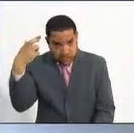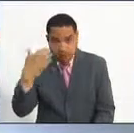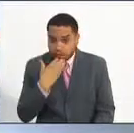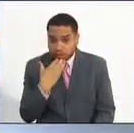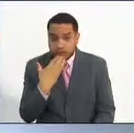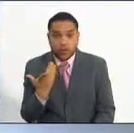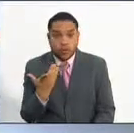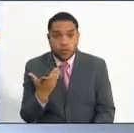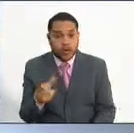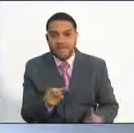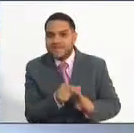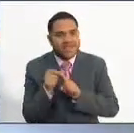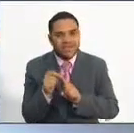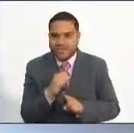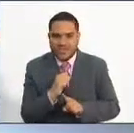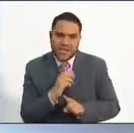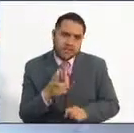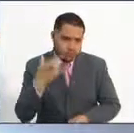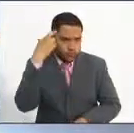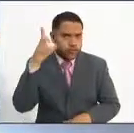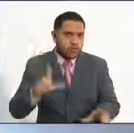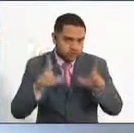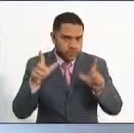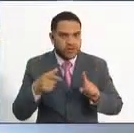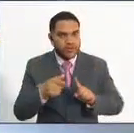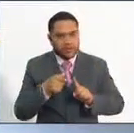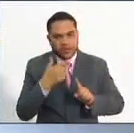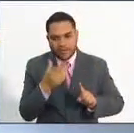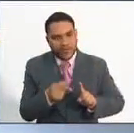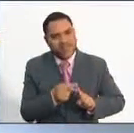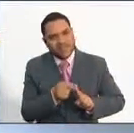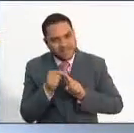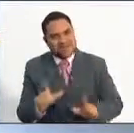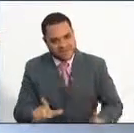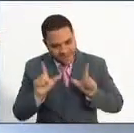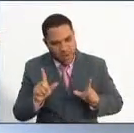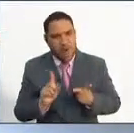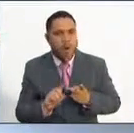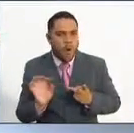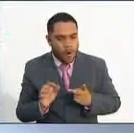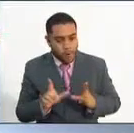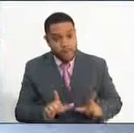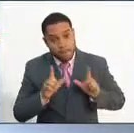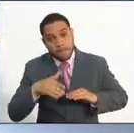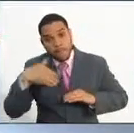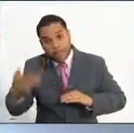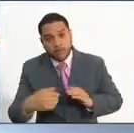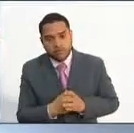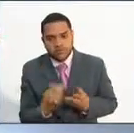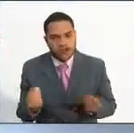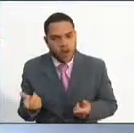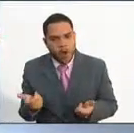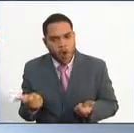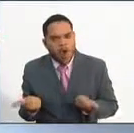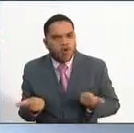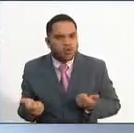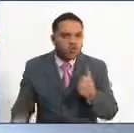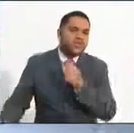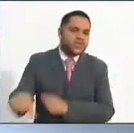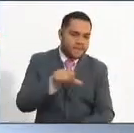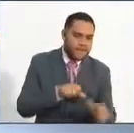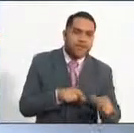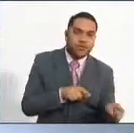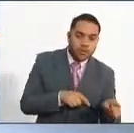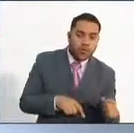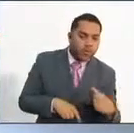de especialización o el posgrado, pero en el manual dice que ese título puede perfectamente convalidarse si se tiene un